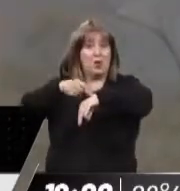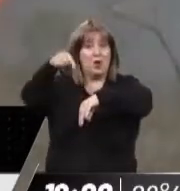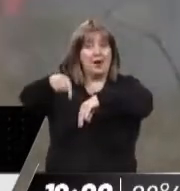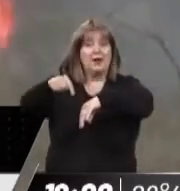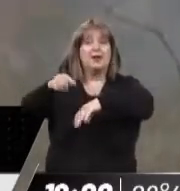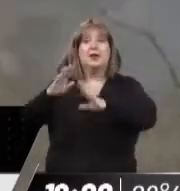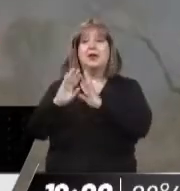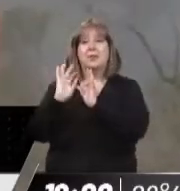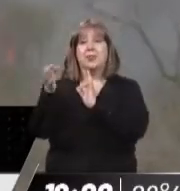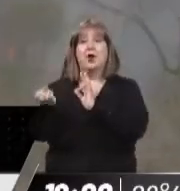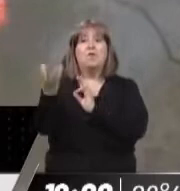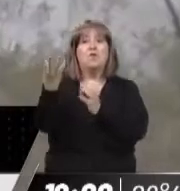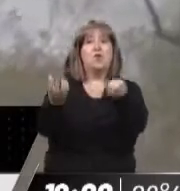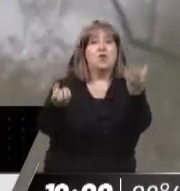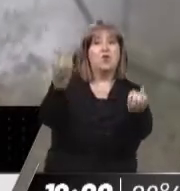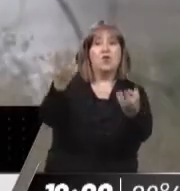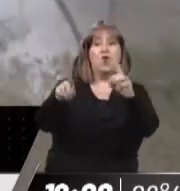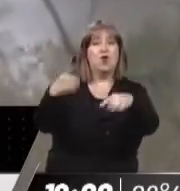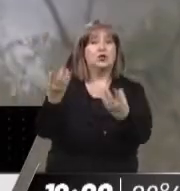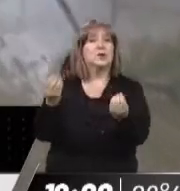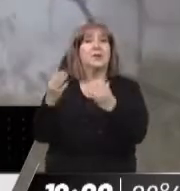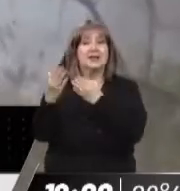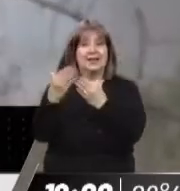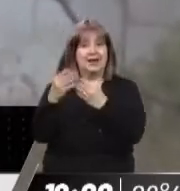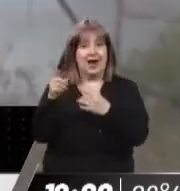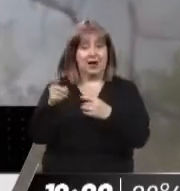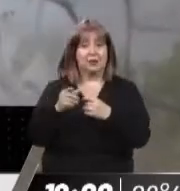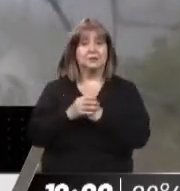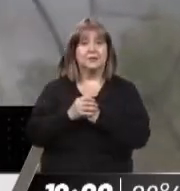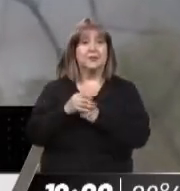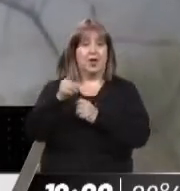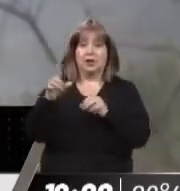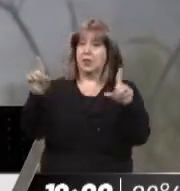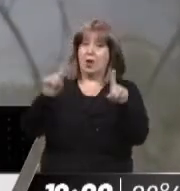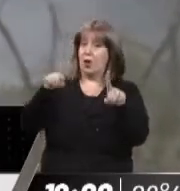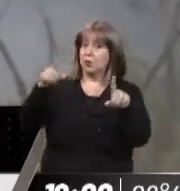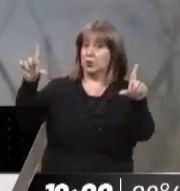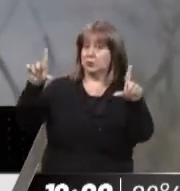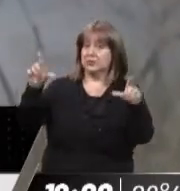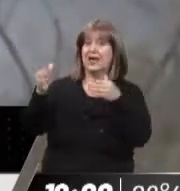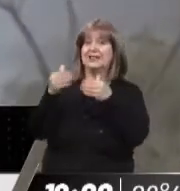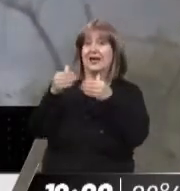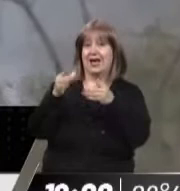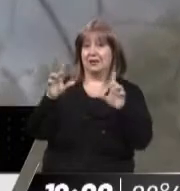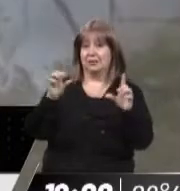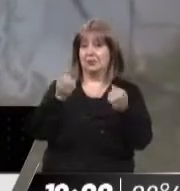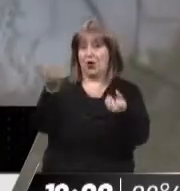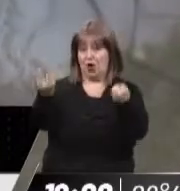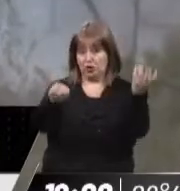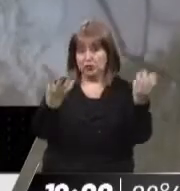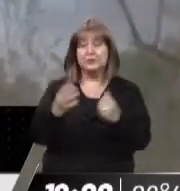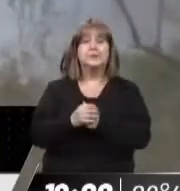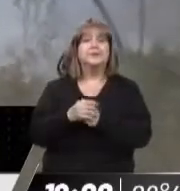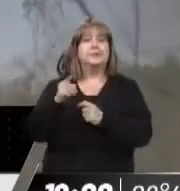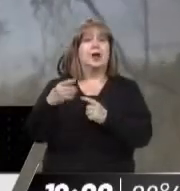los otros focos de incendio que también hay cercanos a este que estamos viendo aquí en pantalla. Bueno, muchas personas